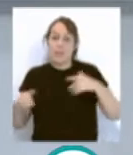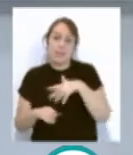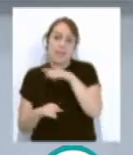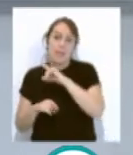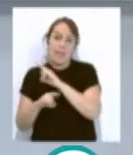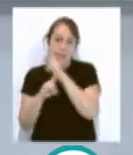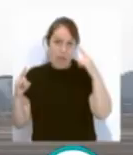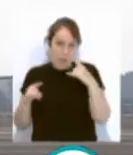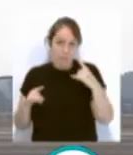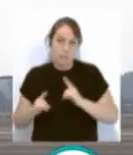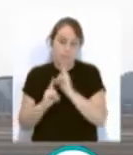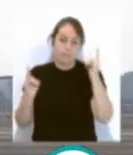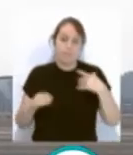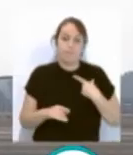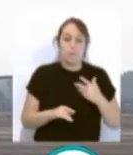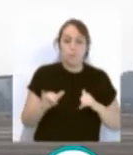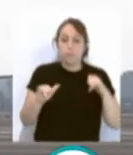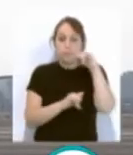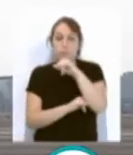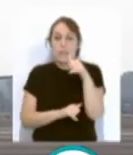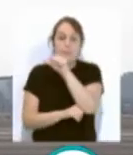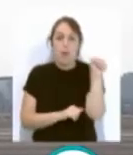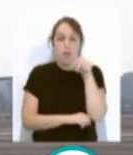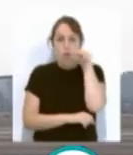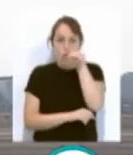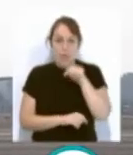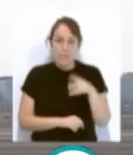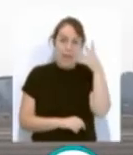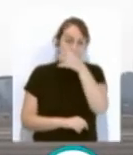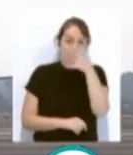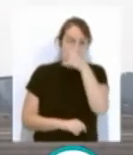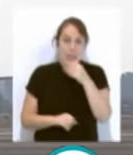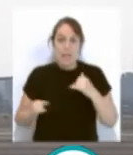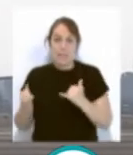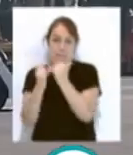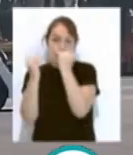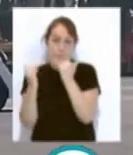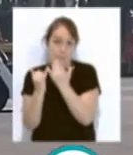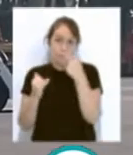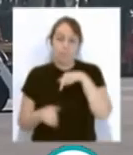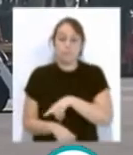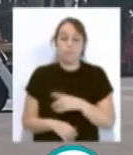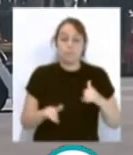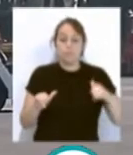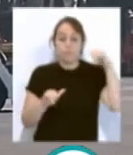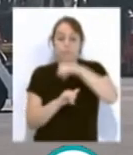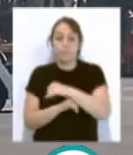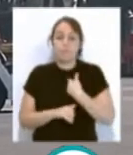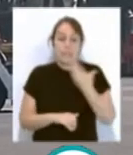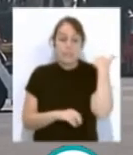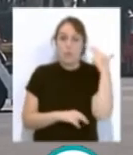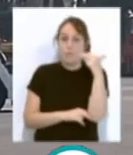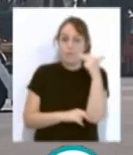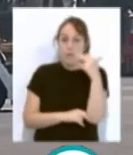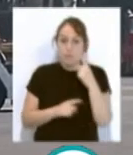de un vuelo dos días a la semana entre Jerez y el aeropuerto de La Laguna en Tenerife. El viaje inaugural se realizó el pasado viernes. La